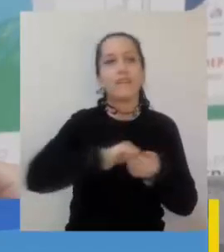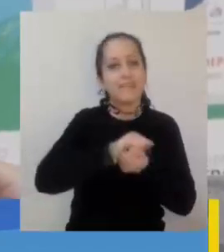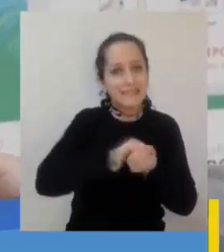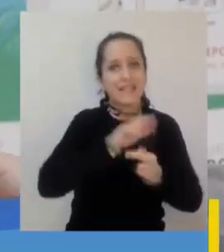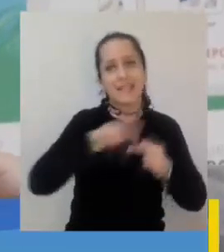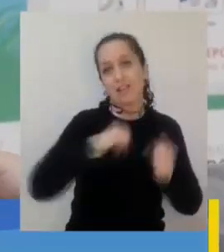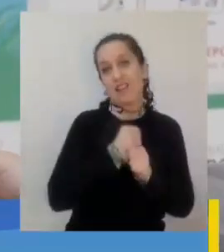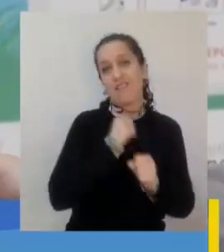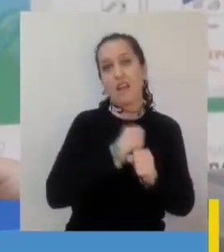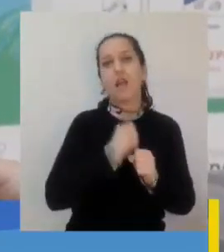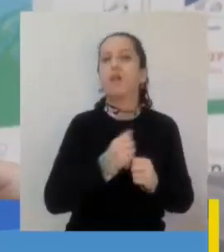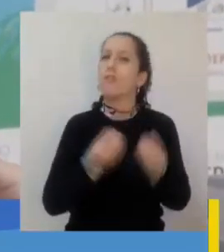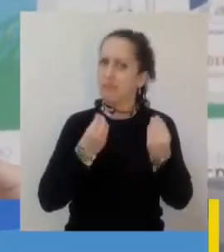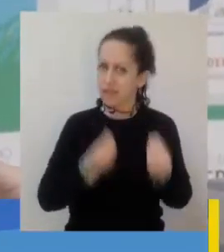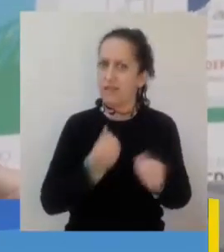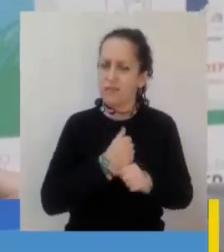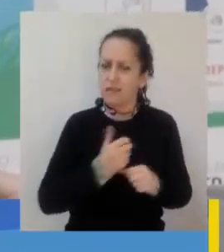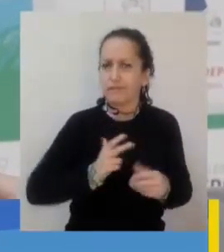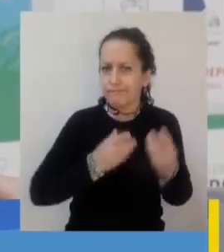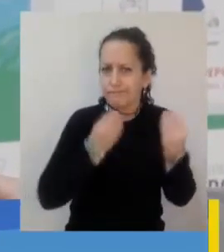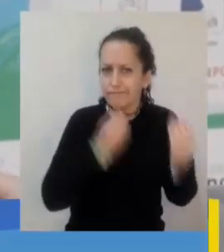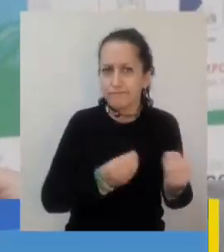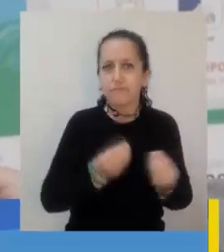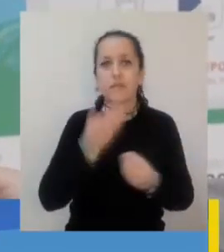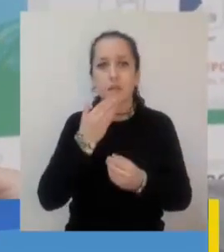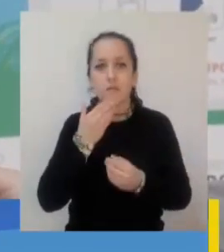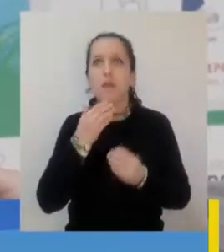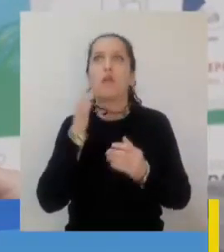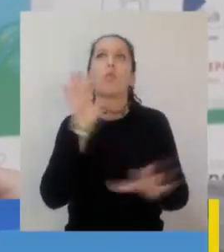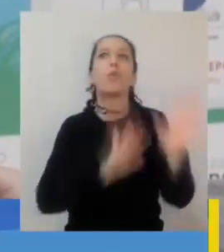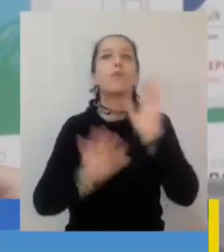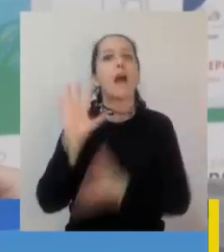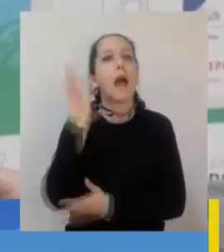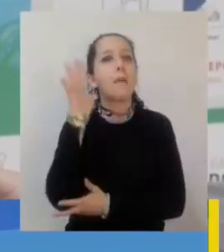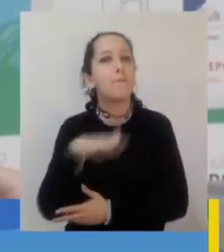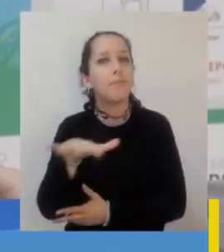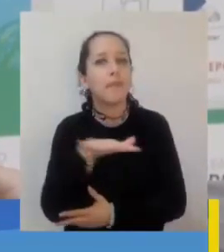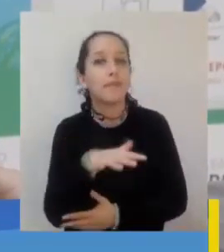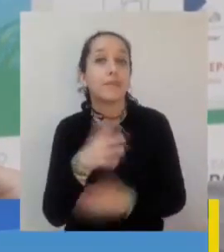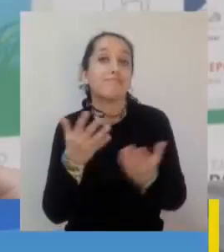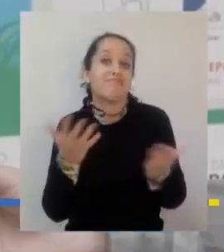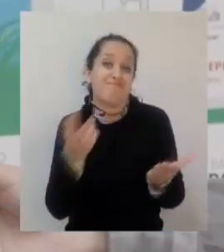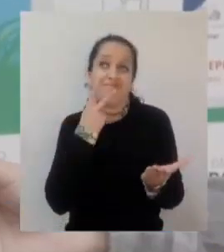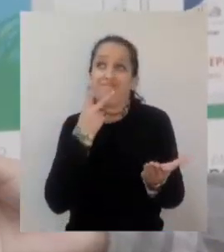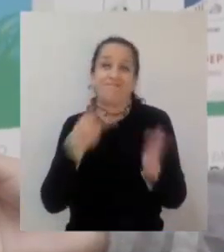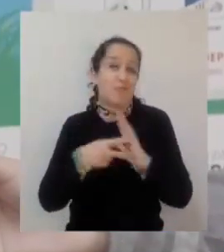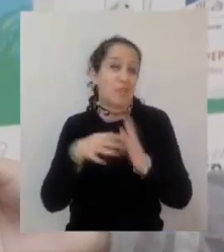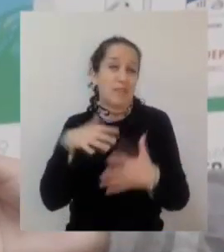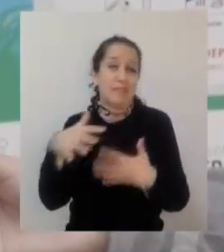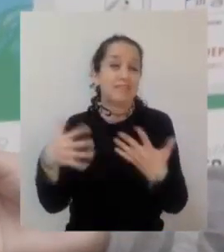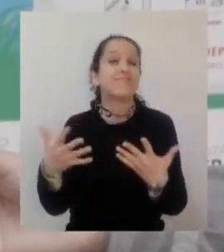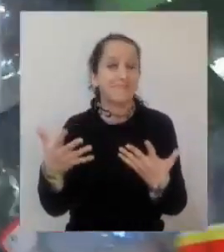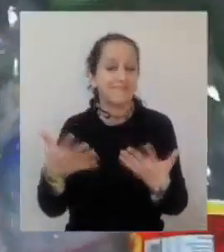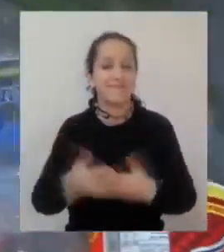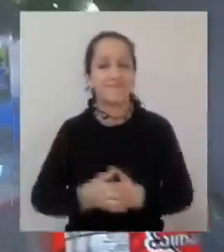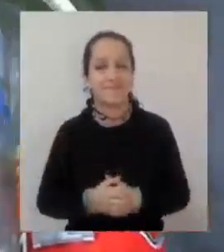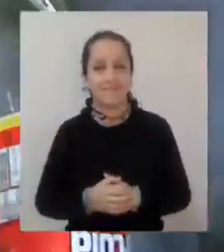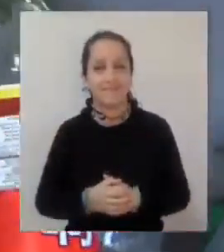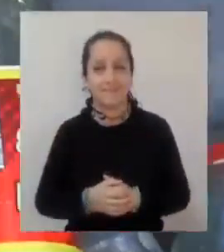tengan un bien pasar y también ayudemos a medio ambiente que hoy día tenemos que estar bien en malas condiciones.